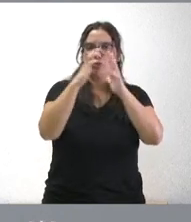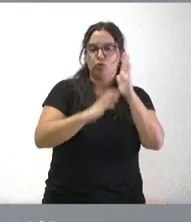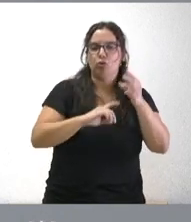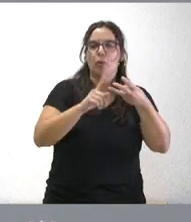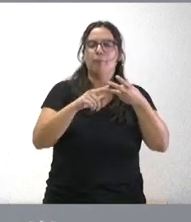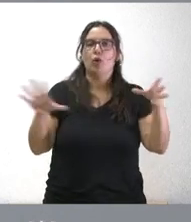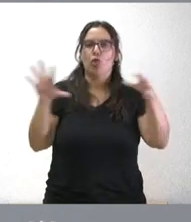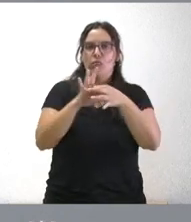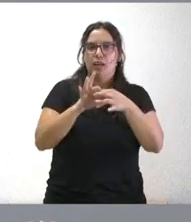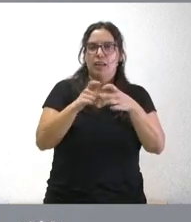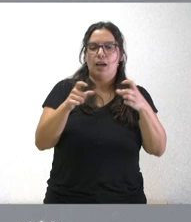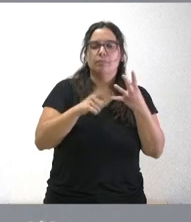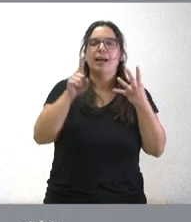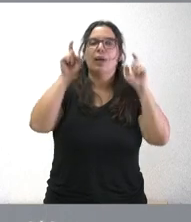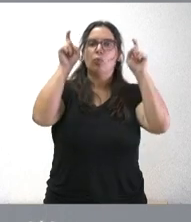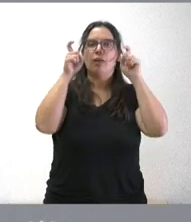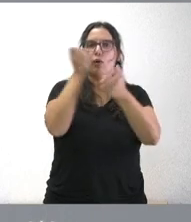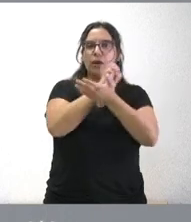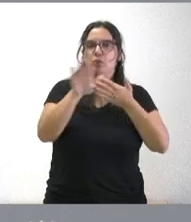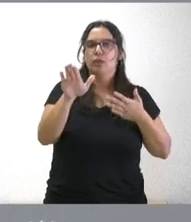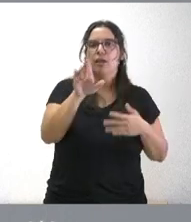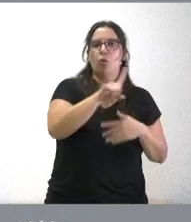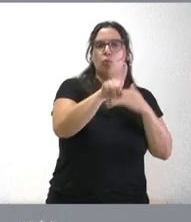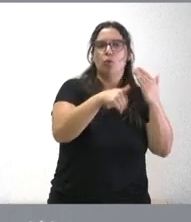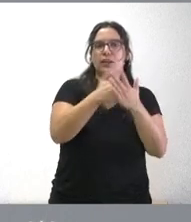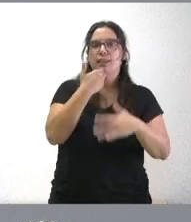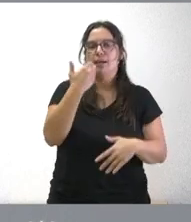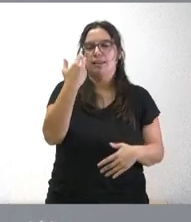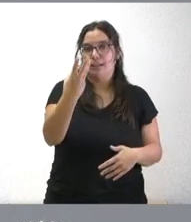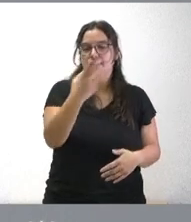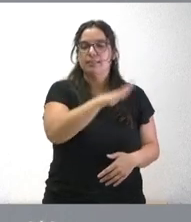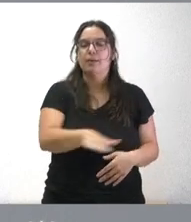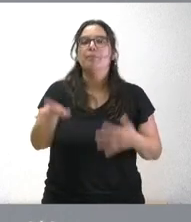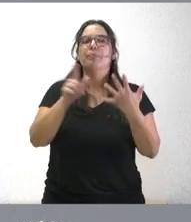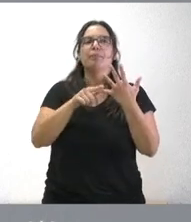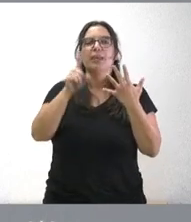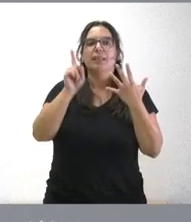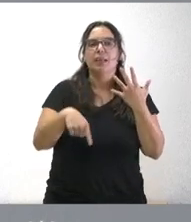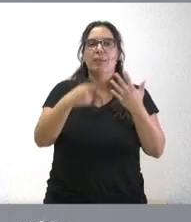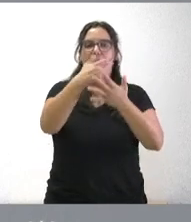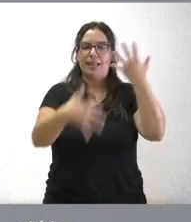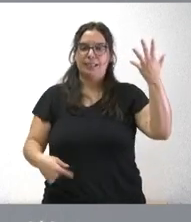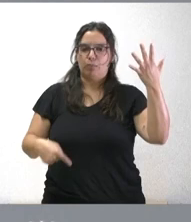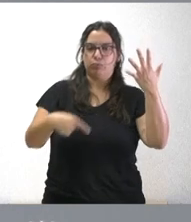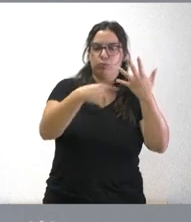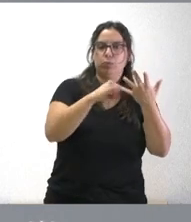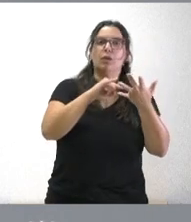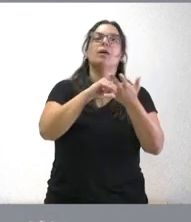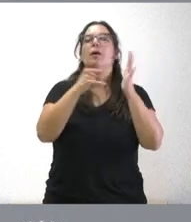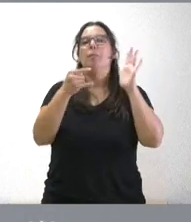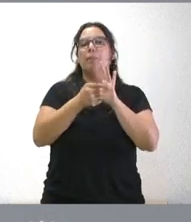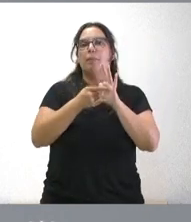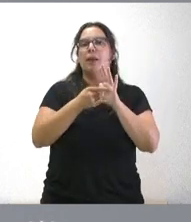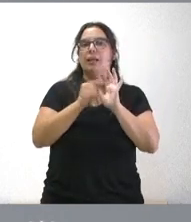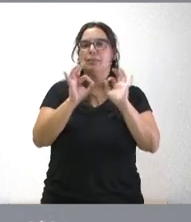concilia la educación gratuita de uno a tres años la reducción de las listas de espera con el plan de listas de